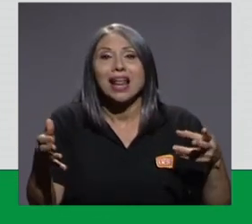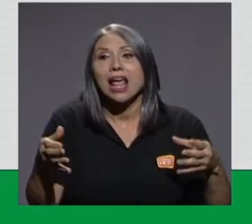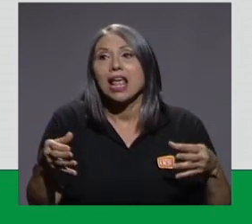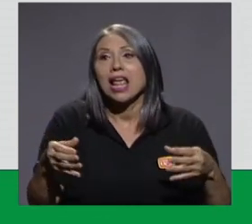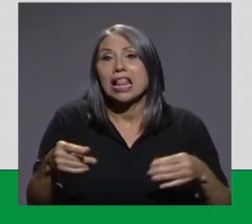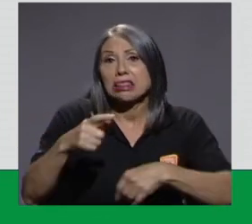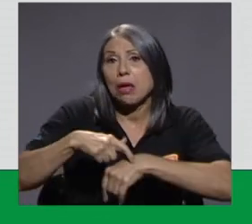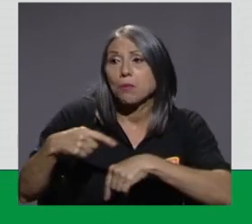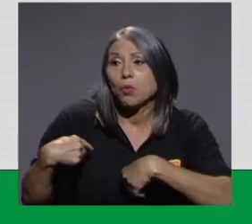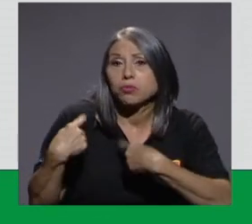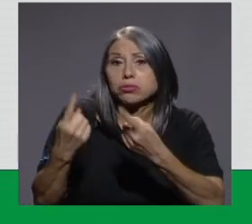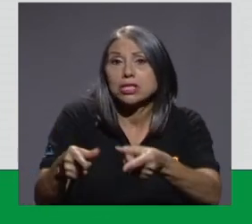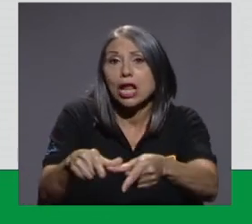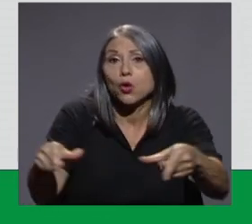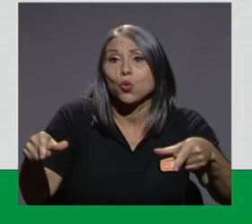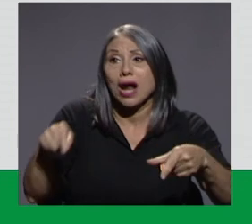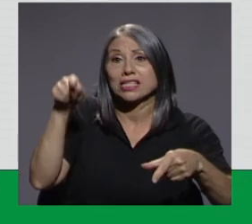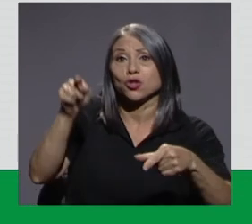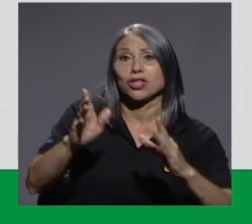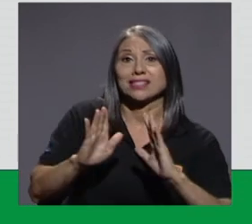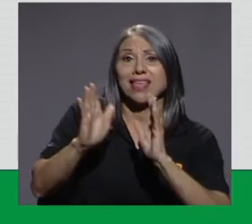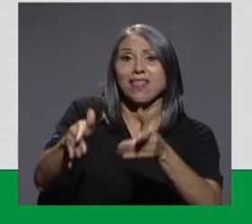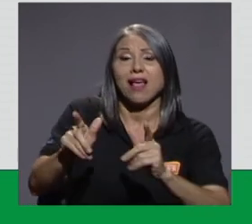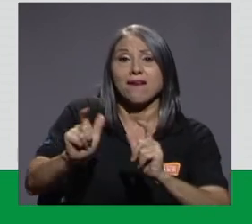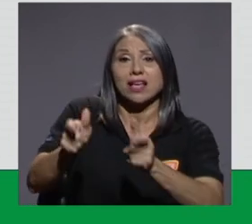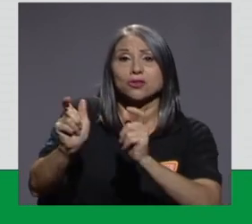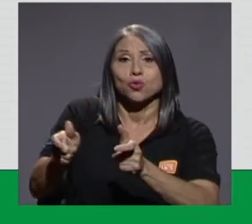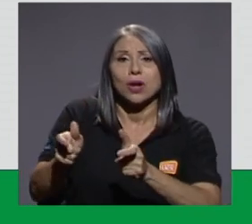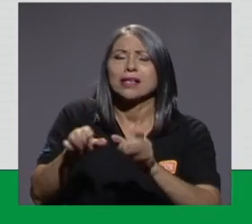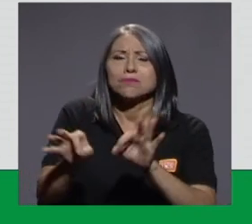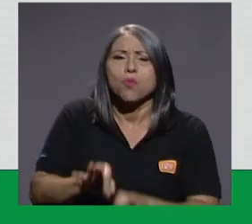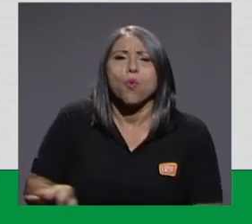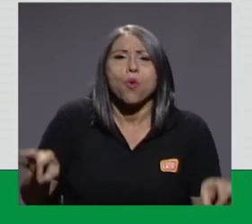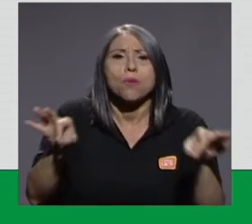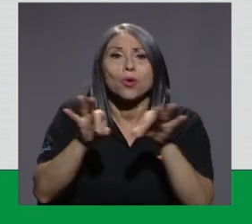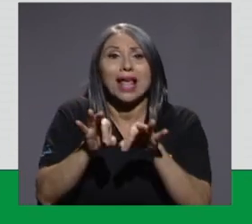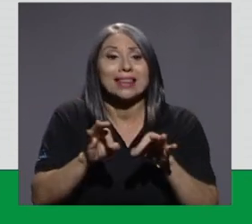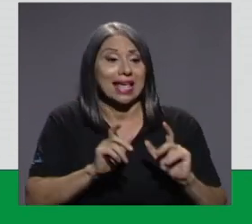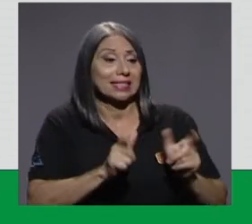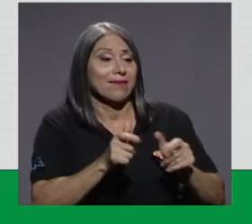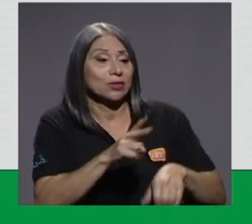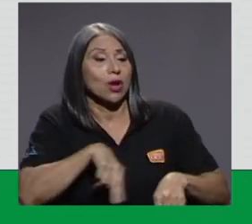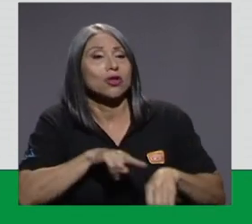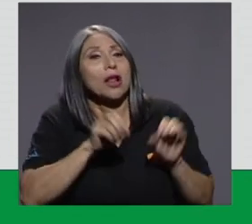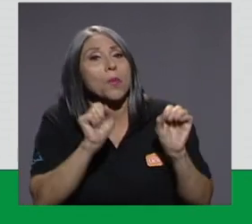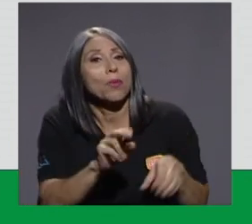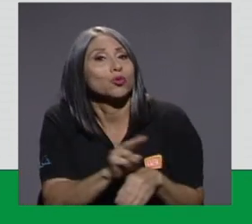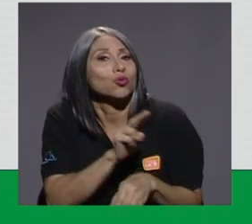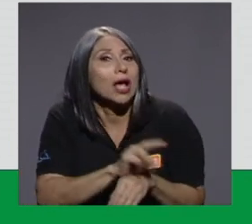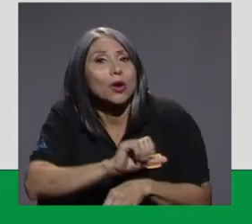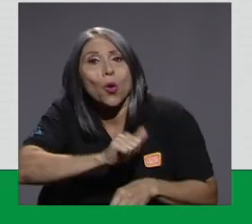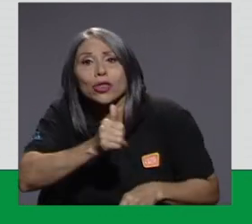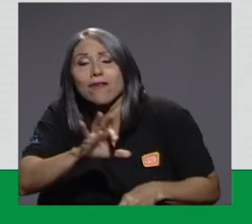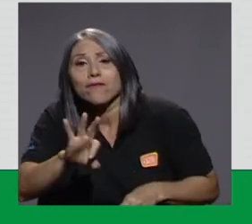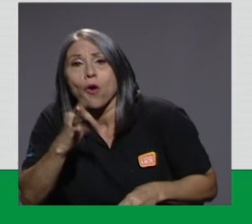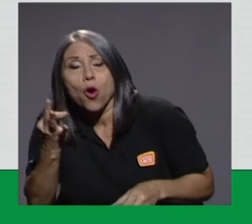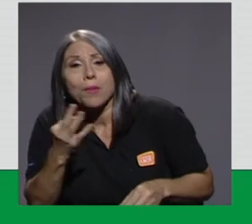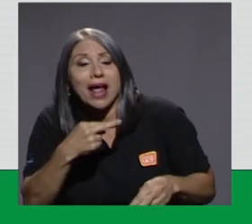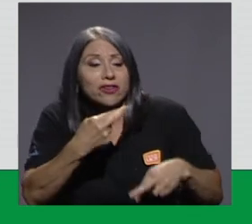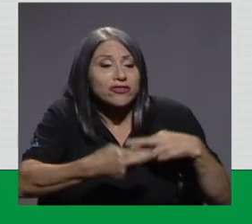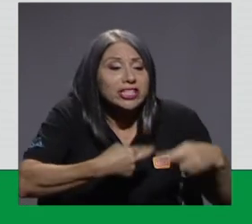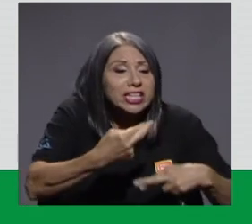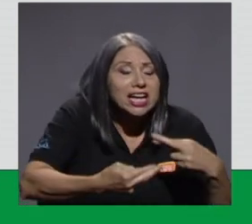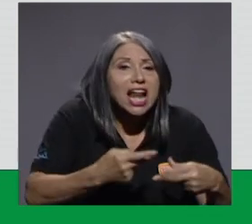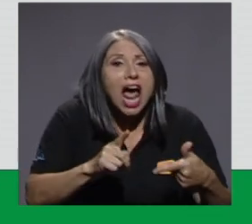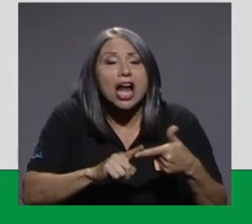sanitarios es clave, canalizando recursos o residuos hacia otros usos, hacia el reciclaje, por supuesto, hacia el compostaje,